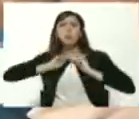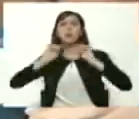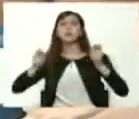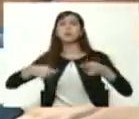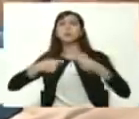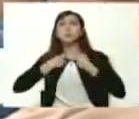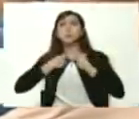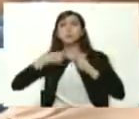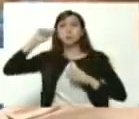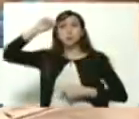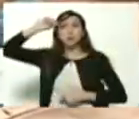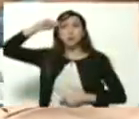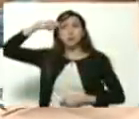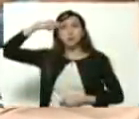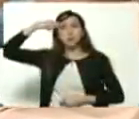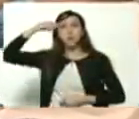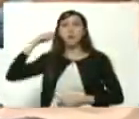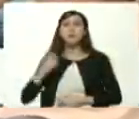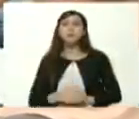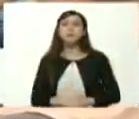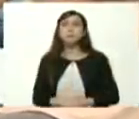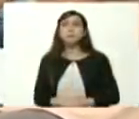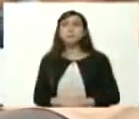Isturi querido Aristóbulo